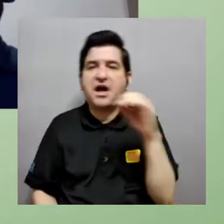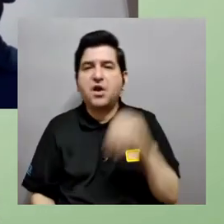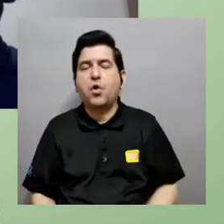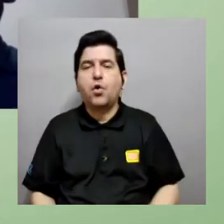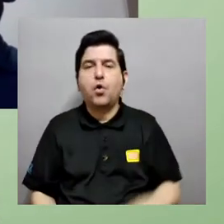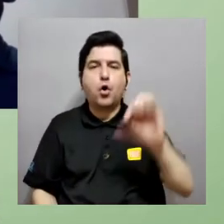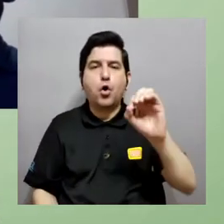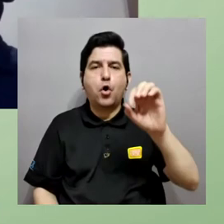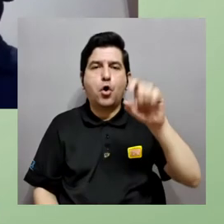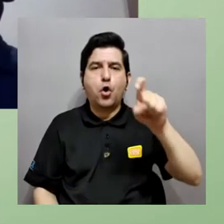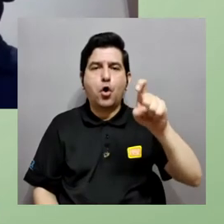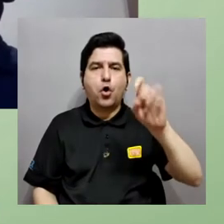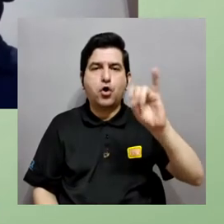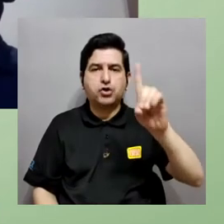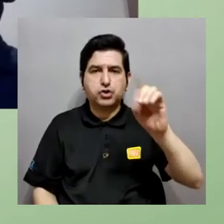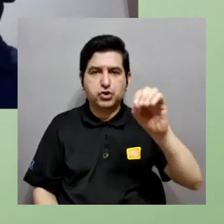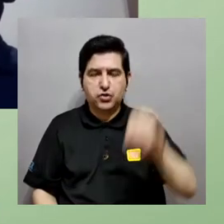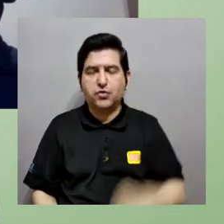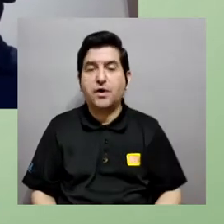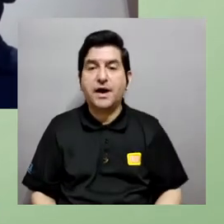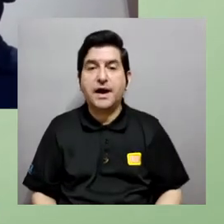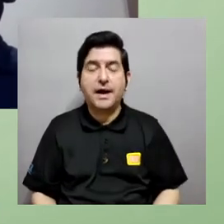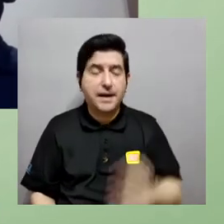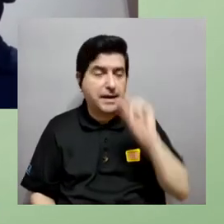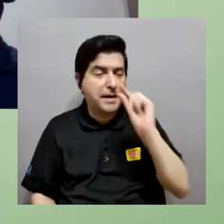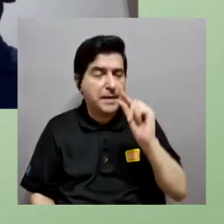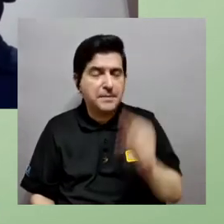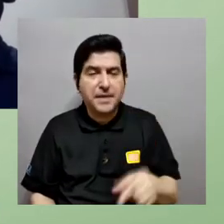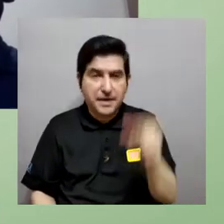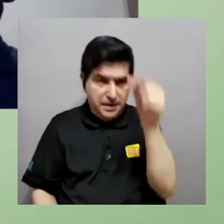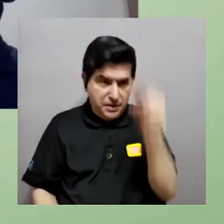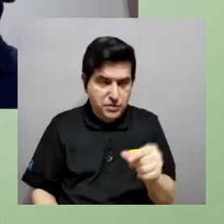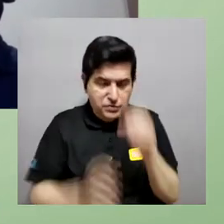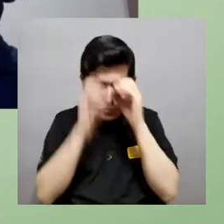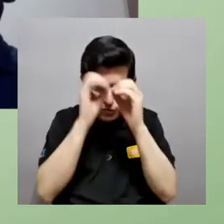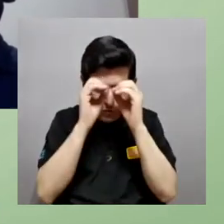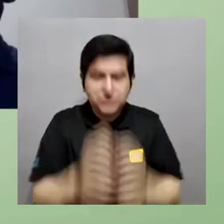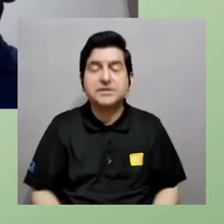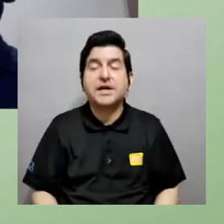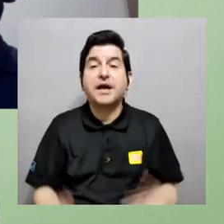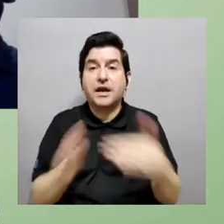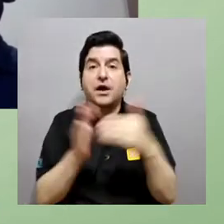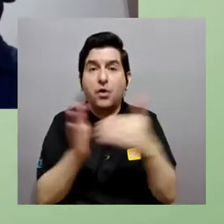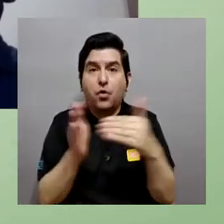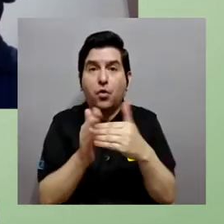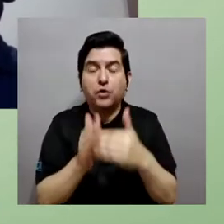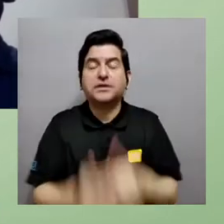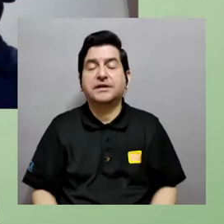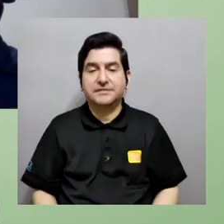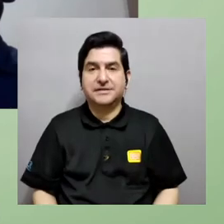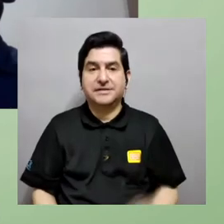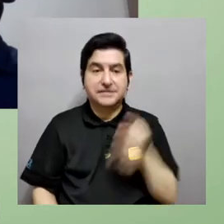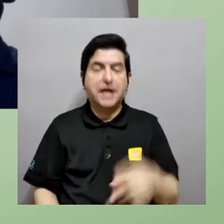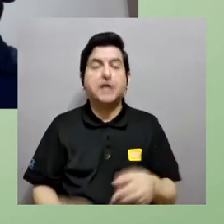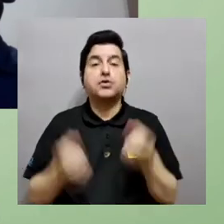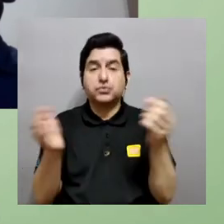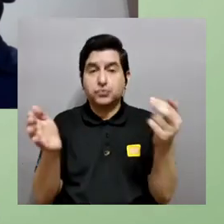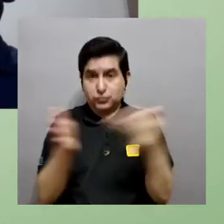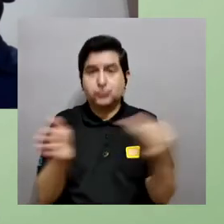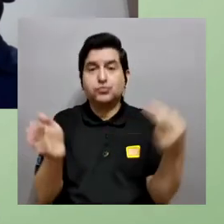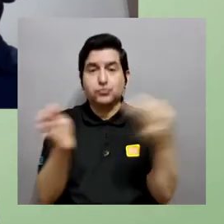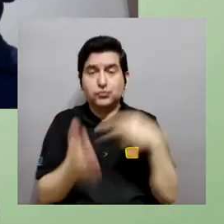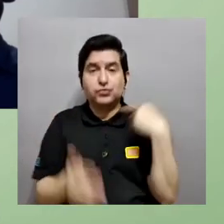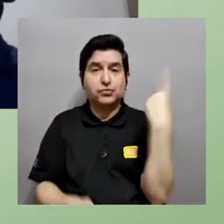sintético verdad un pedazo de metal algún óxido una cuestión así es que los microorganismos se regeneran verdad